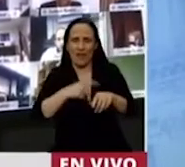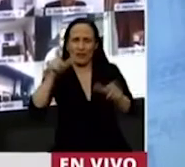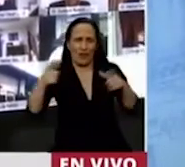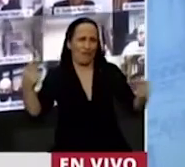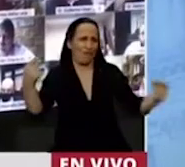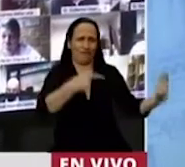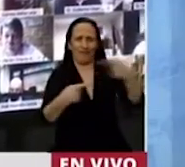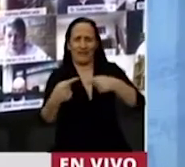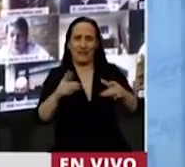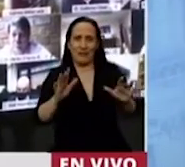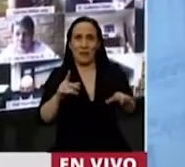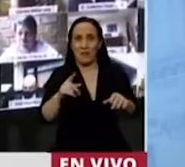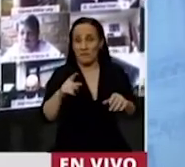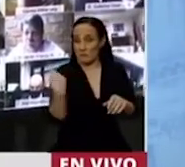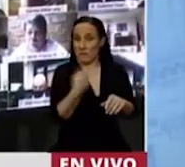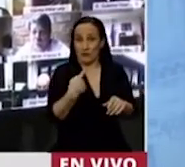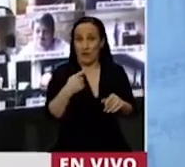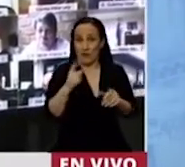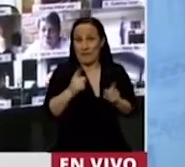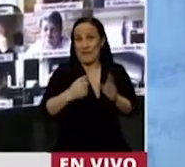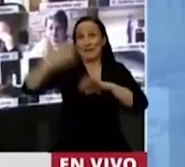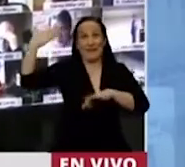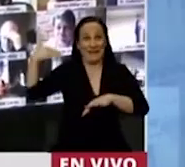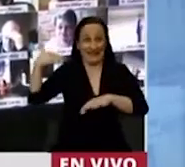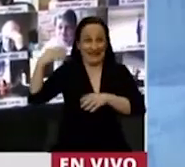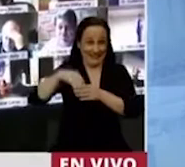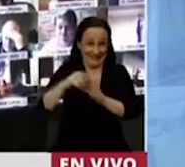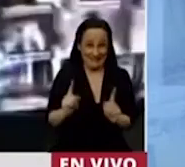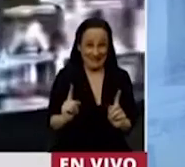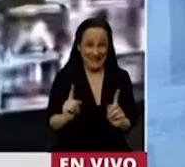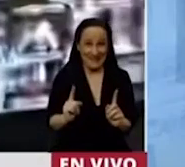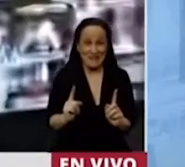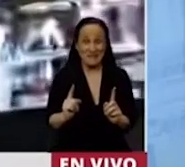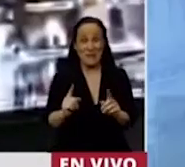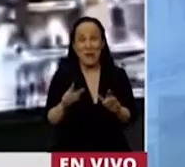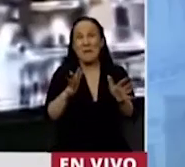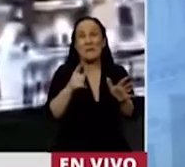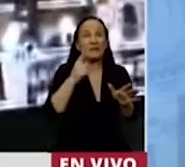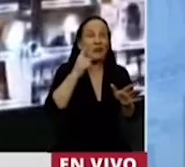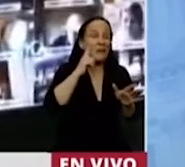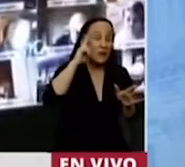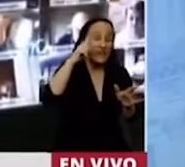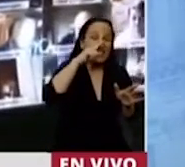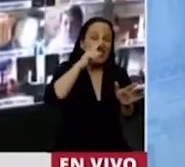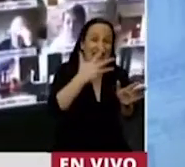Somos parte mucho de esa generación que ya en la postrimería del 75